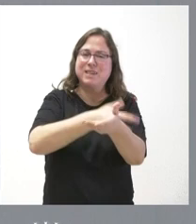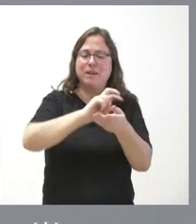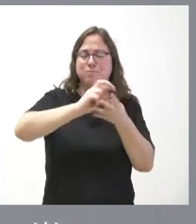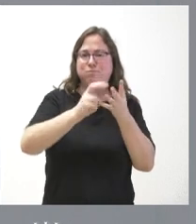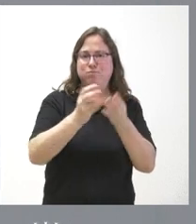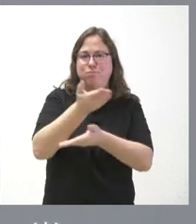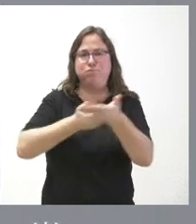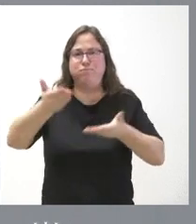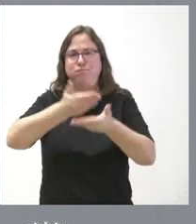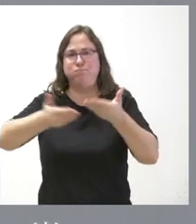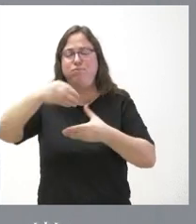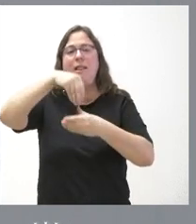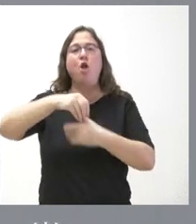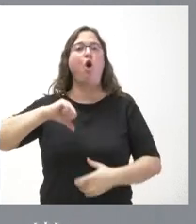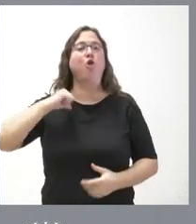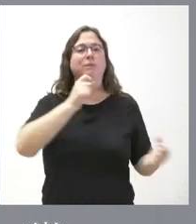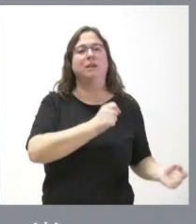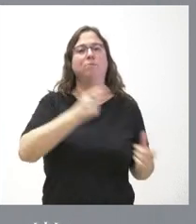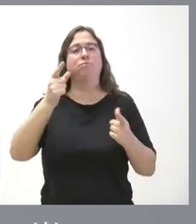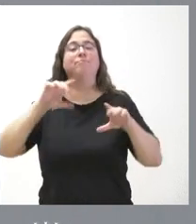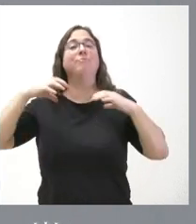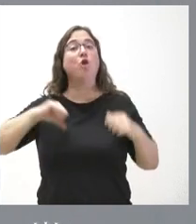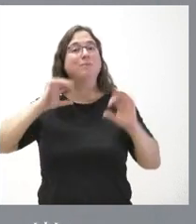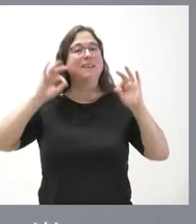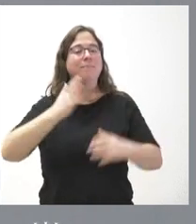productos sanitarios en los hospitales del SACIL.